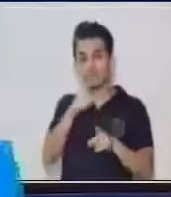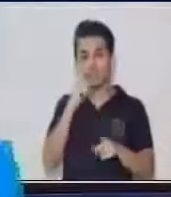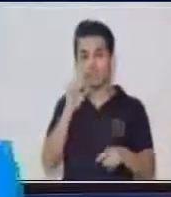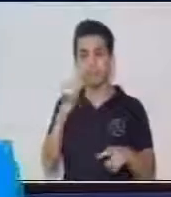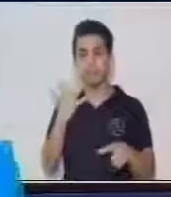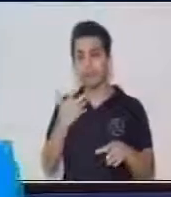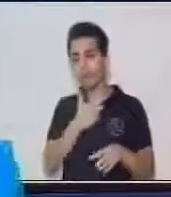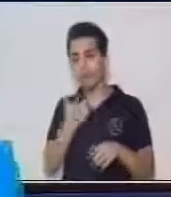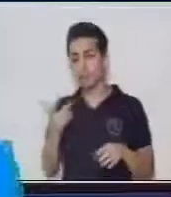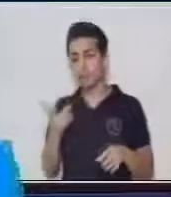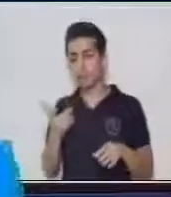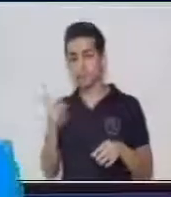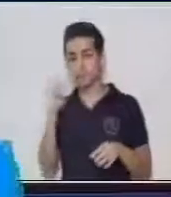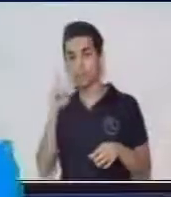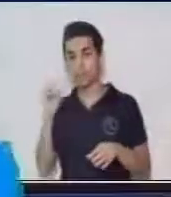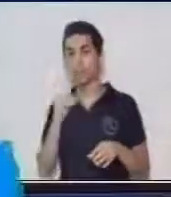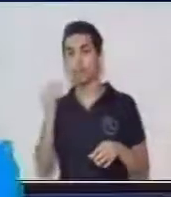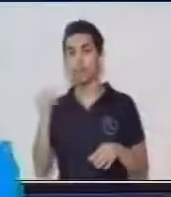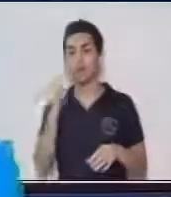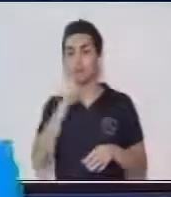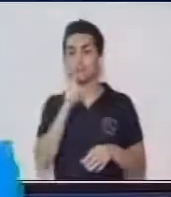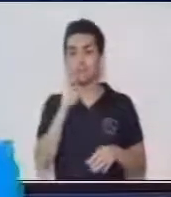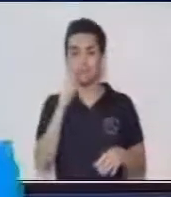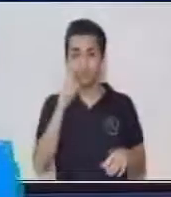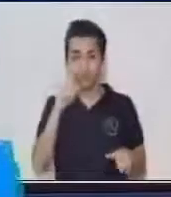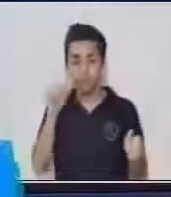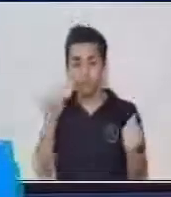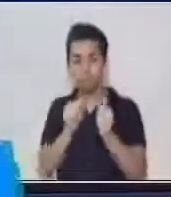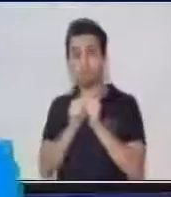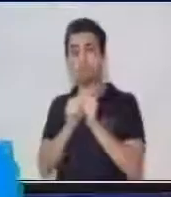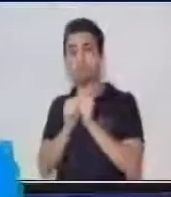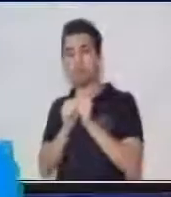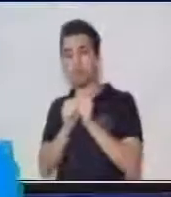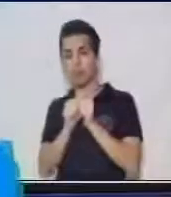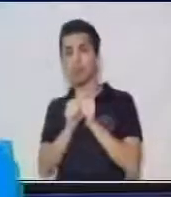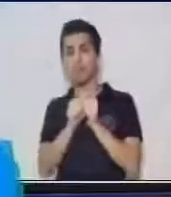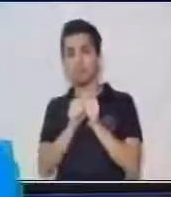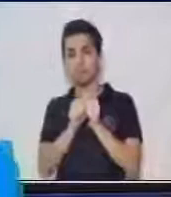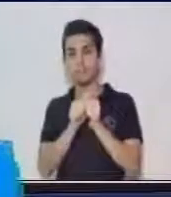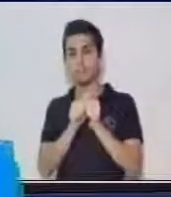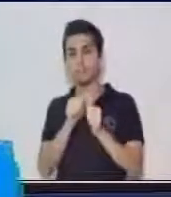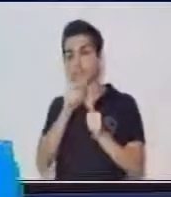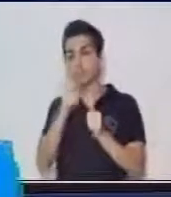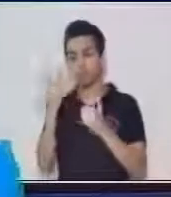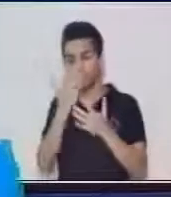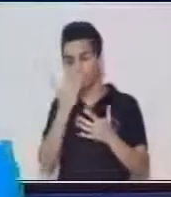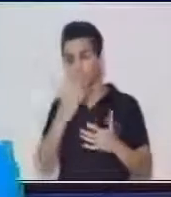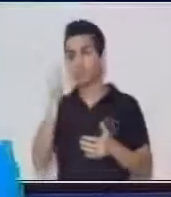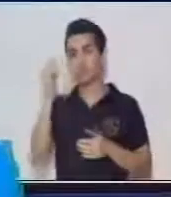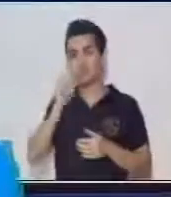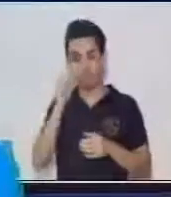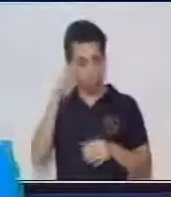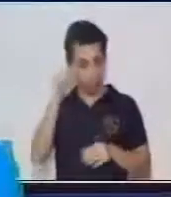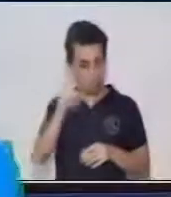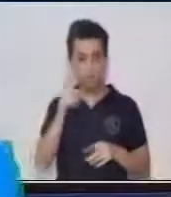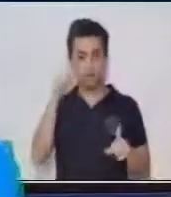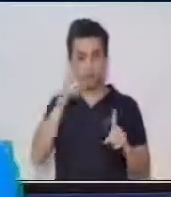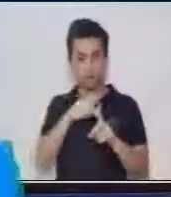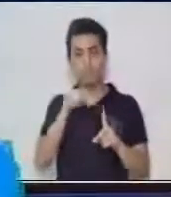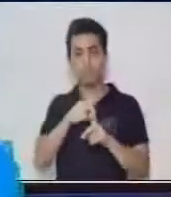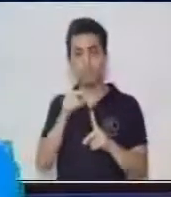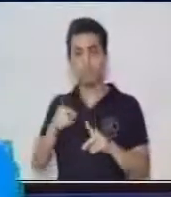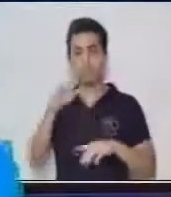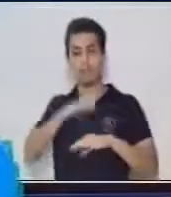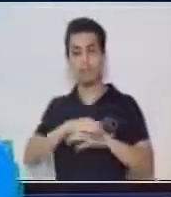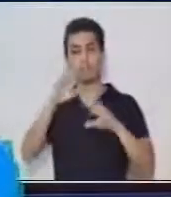bibliografía porque usted se está respaldando que el estudio sí fue realizado por más personas.